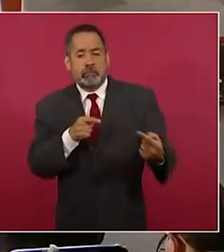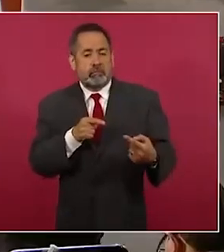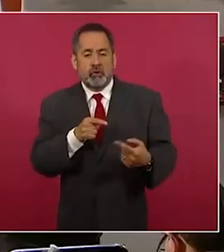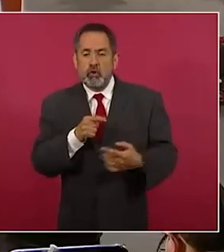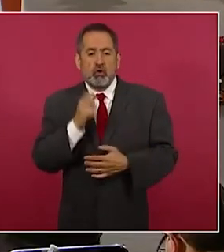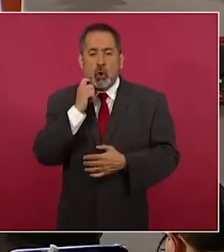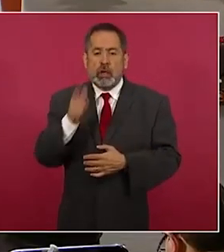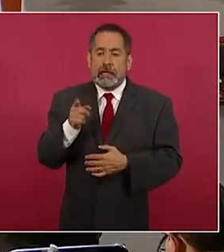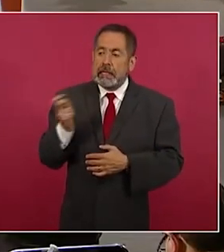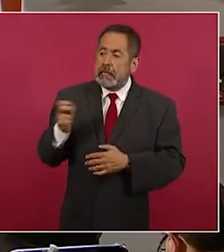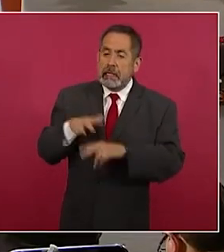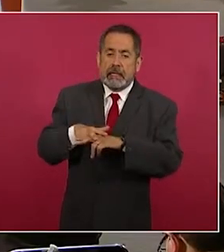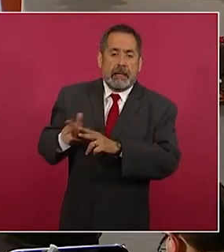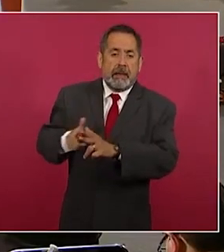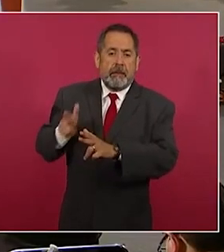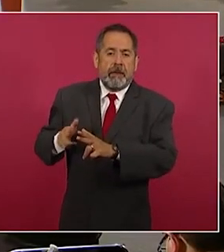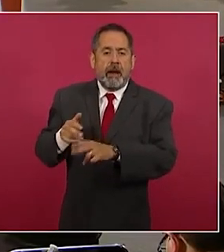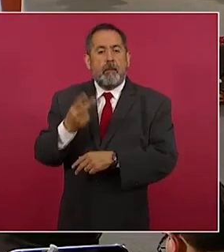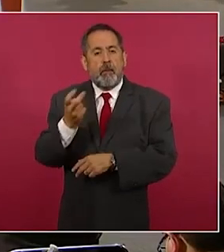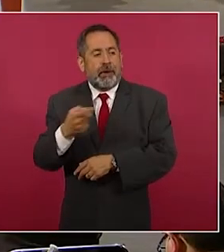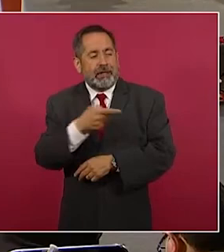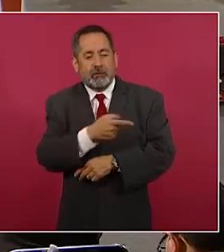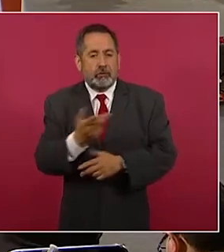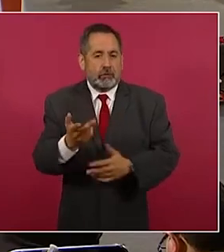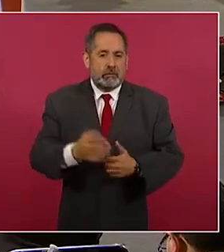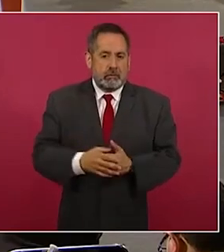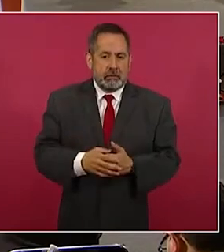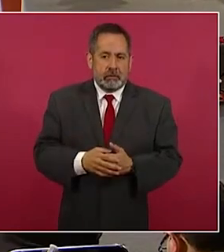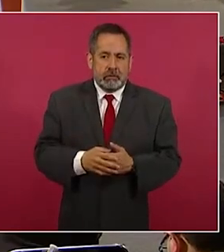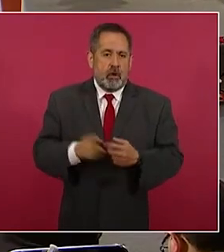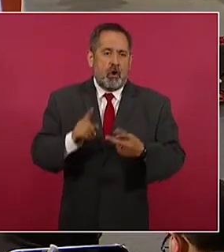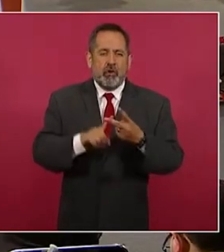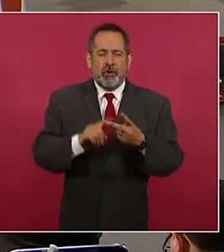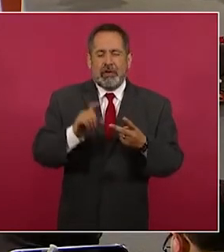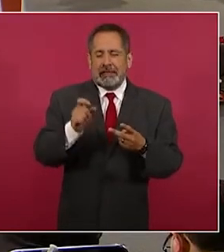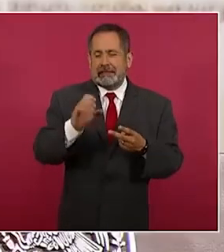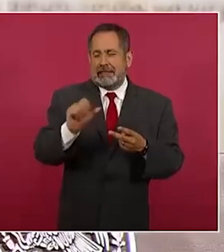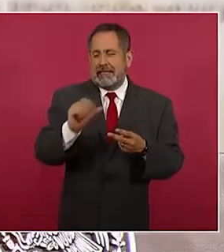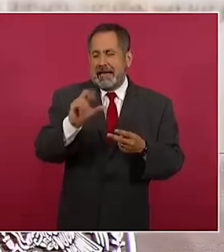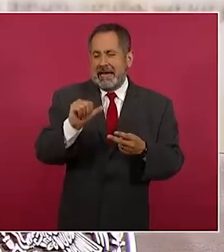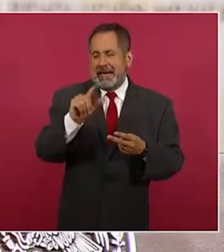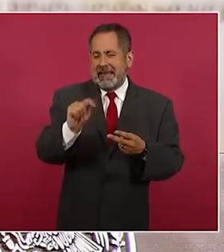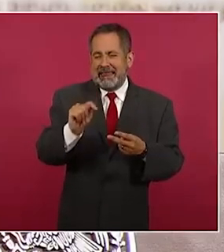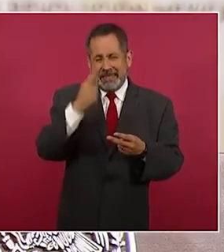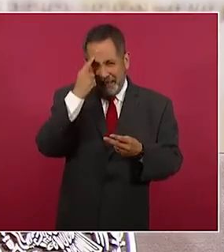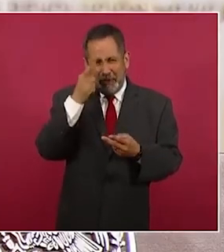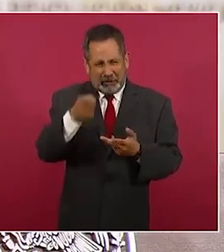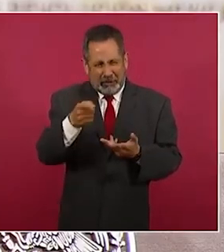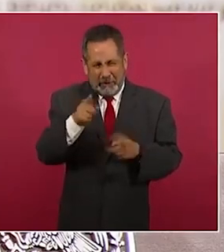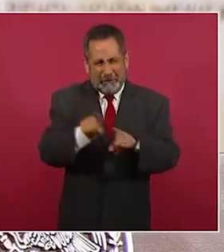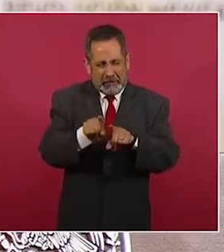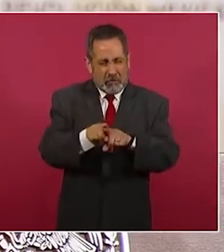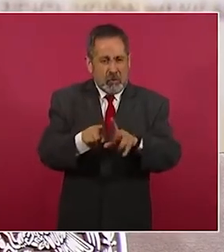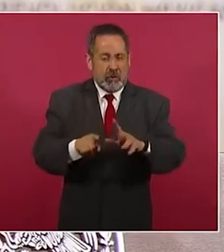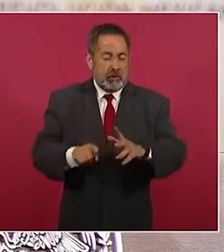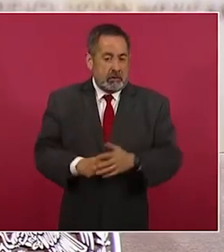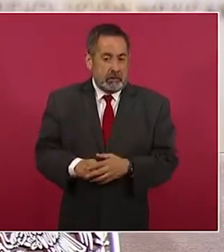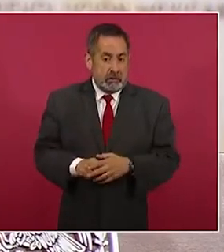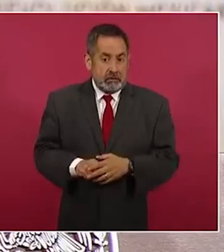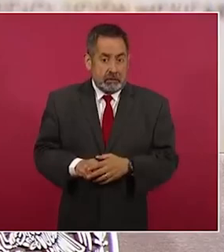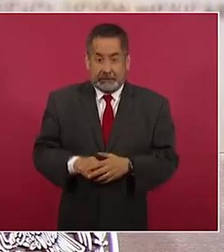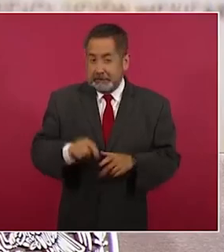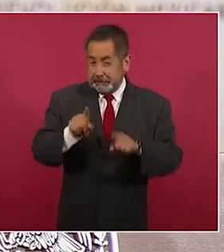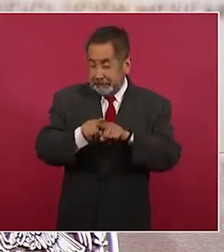Maya. Y el otro caso son los de Xcaret, que además de